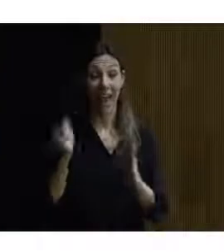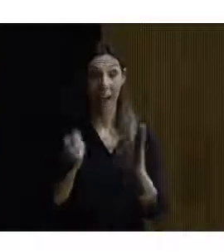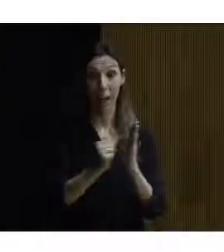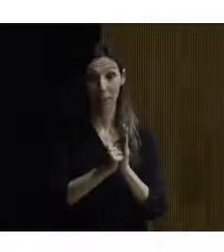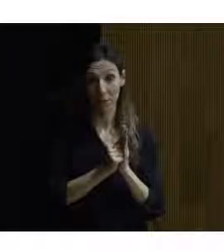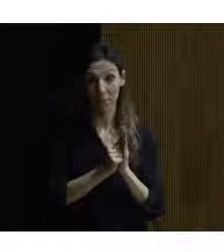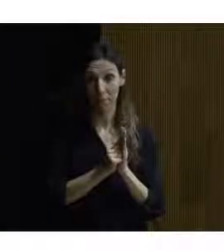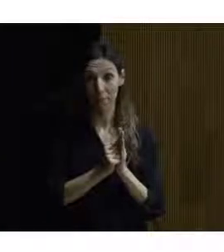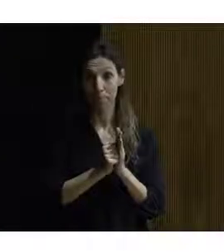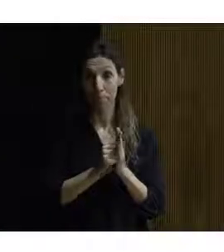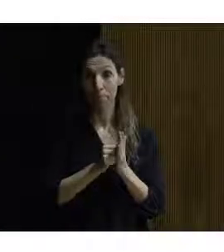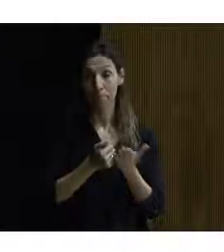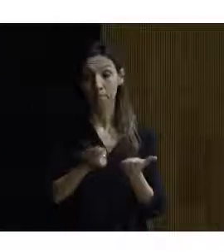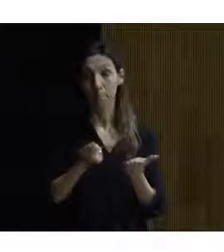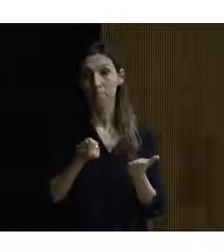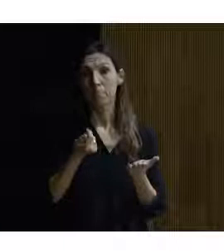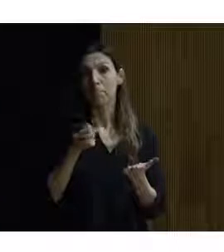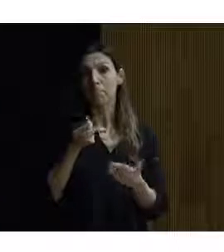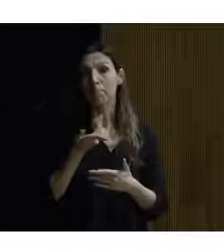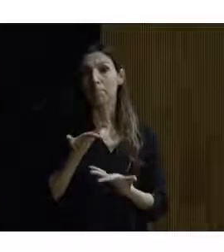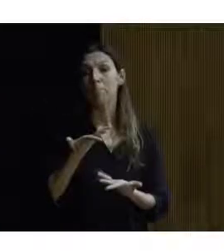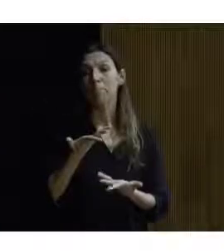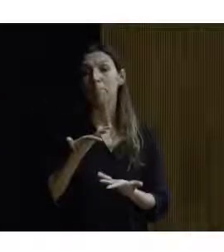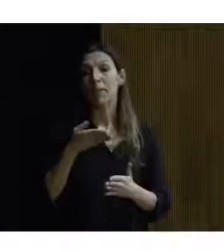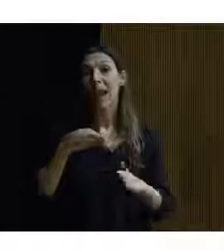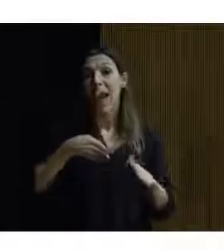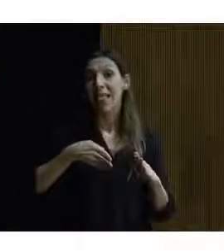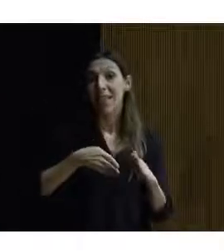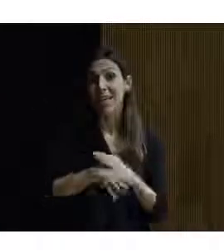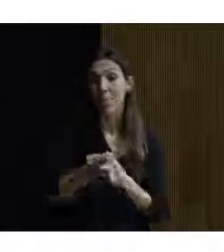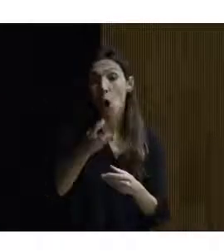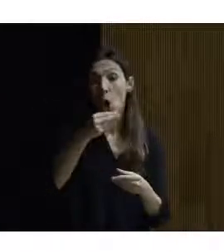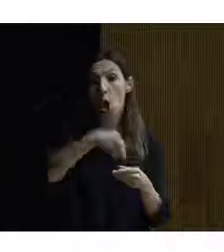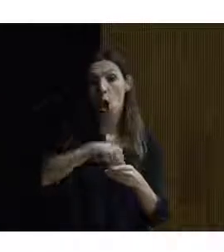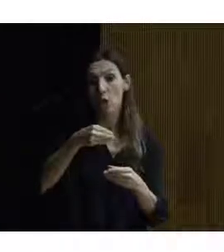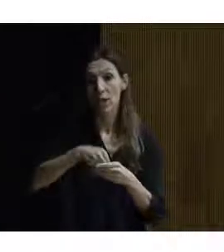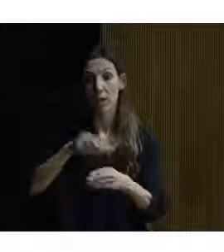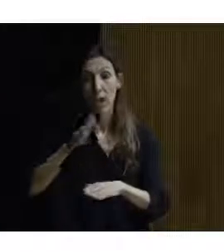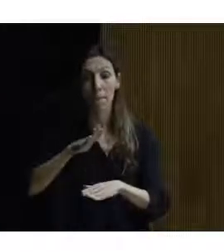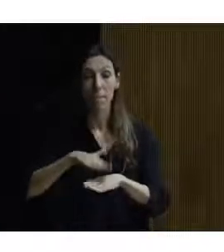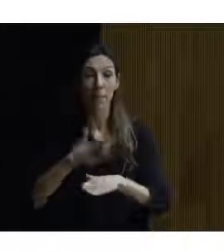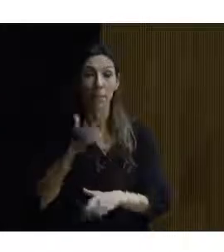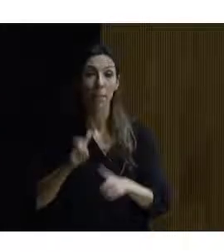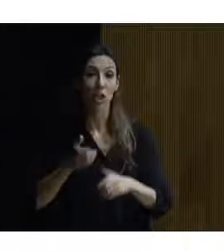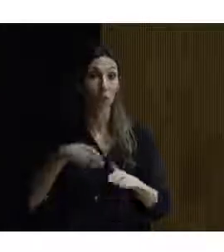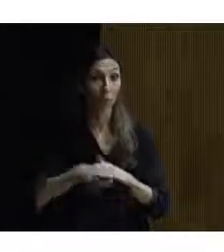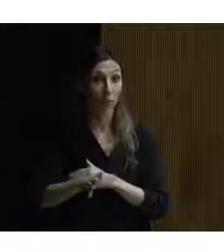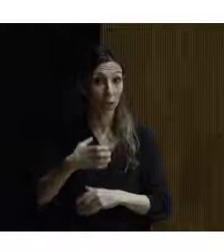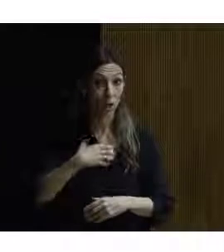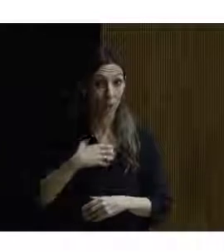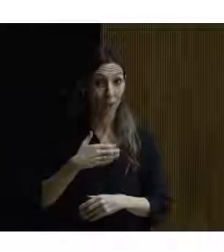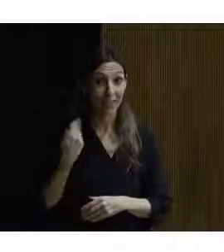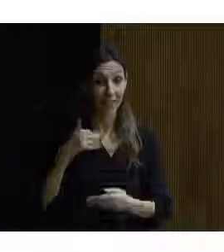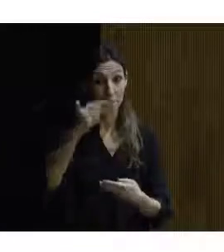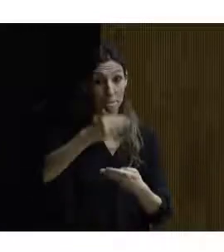en la que hace accesible todos esos contenidos a los que no podemos acceder una vez hemos salvado las